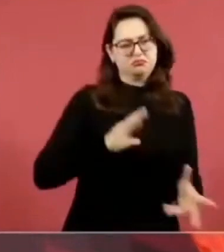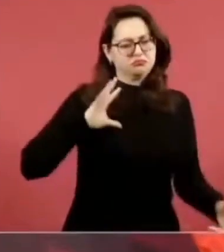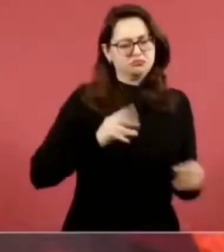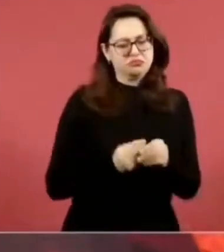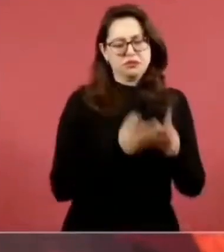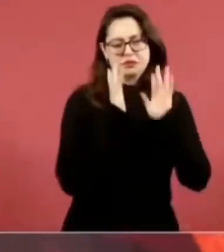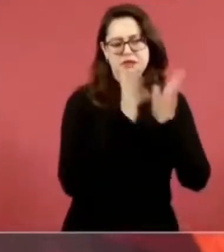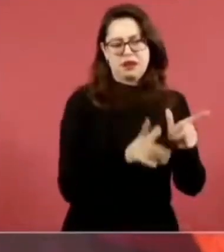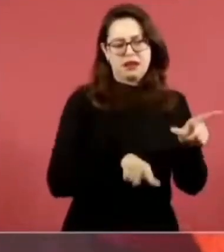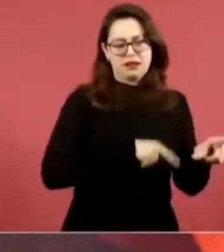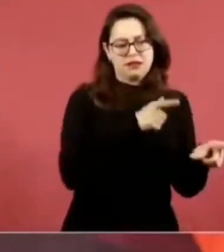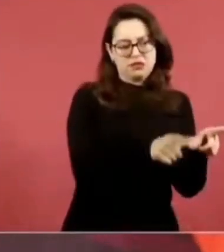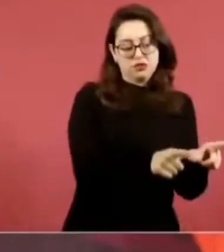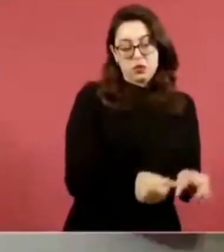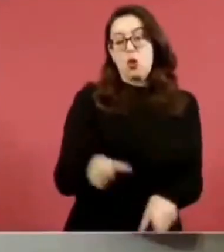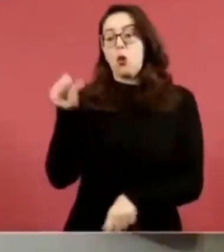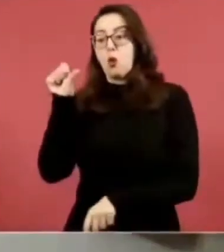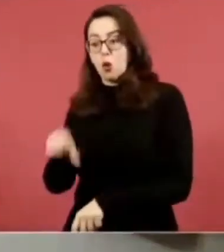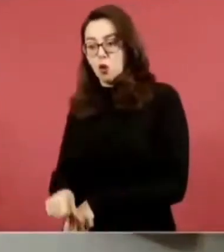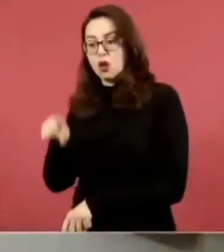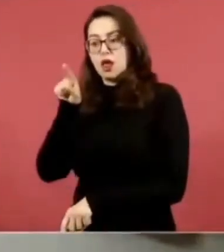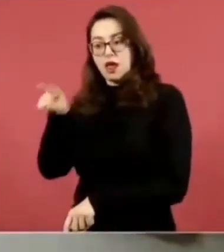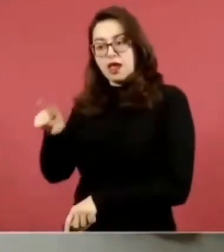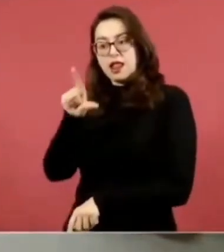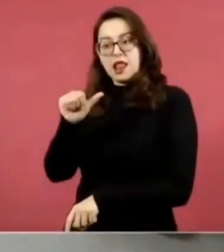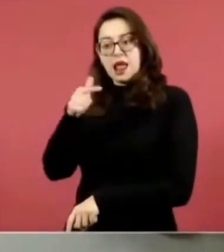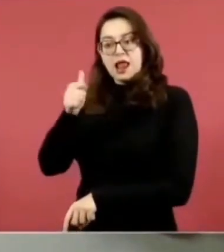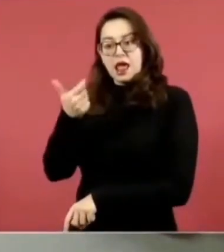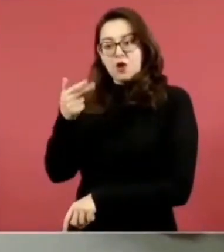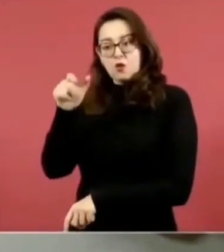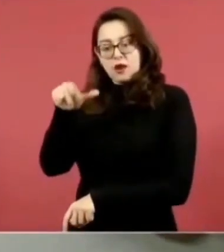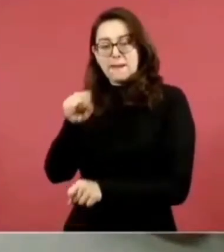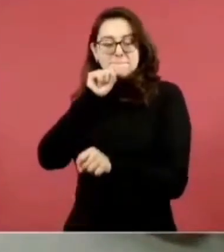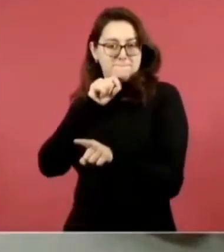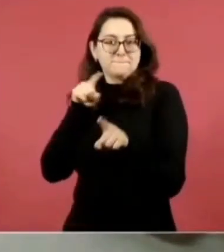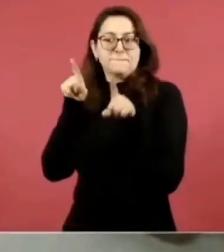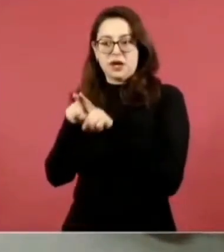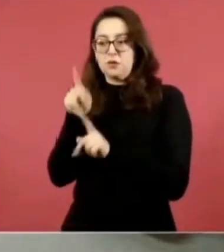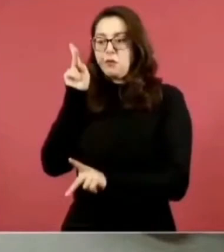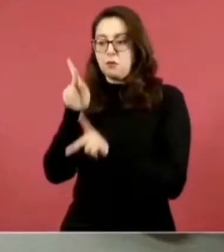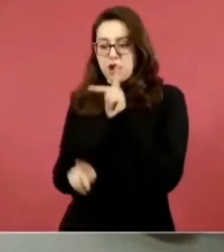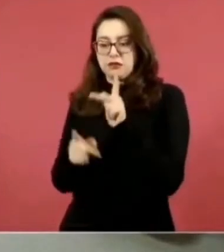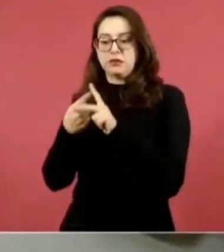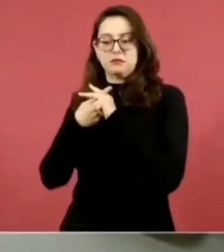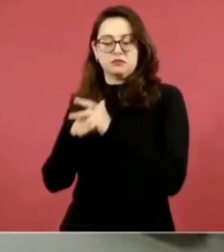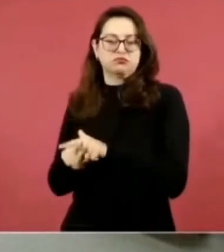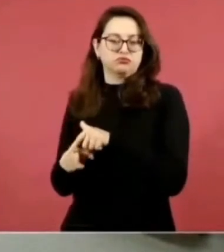viaje a la laguna. Entonces, Jorge, adelante.